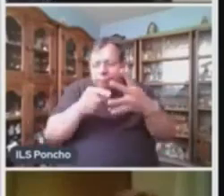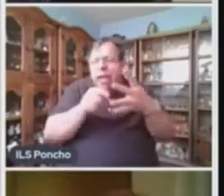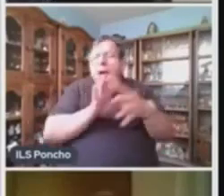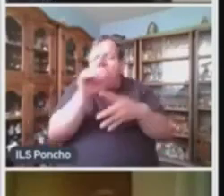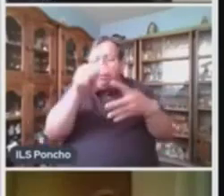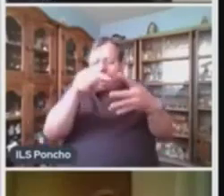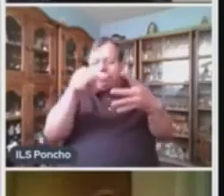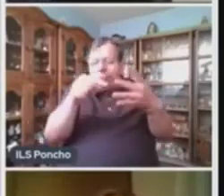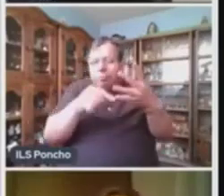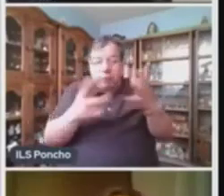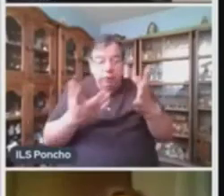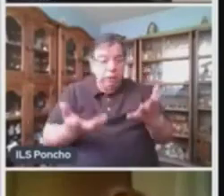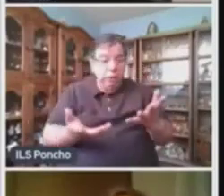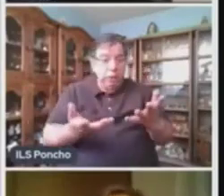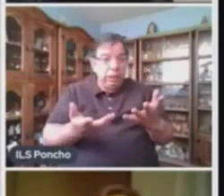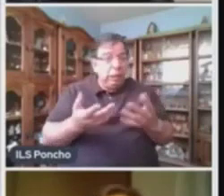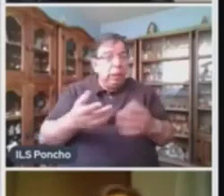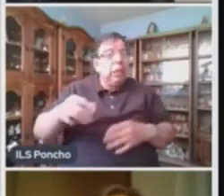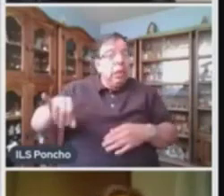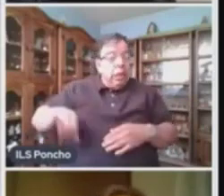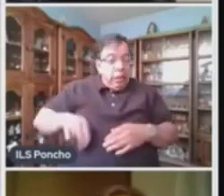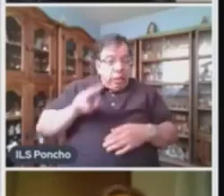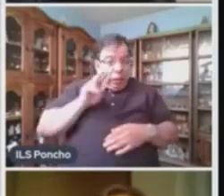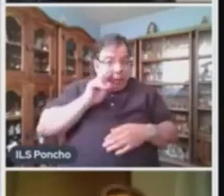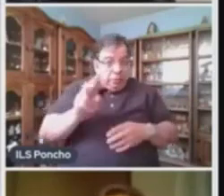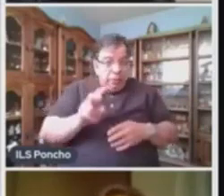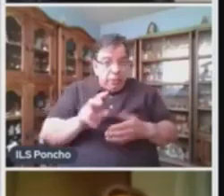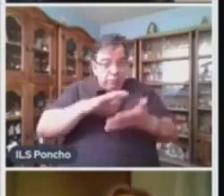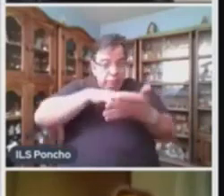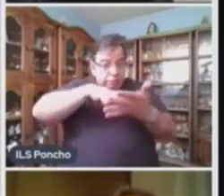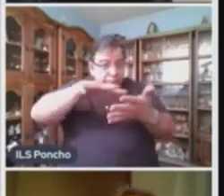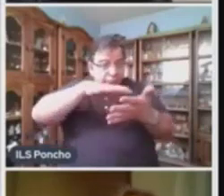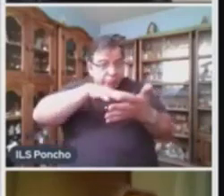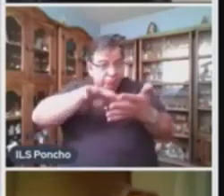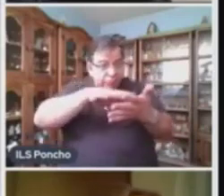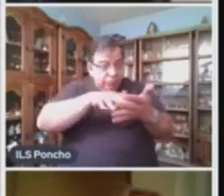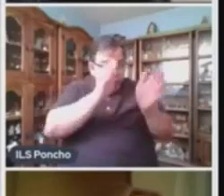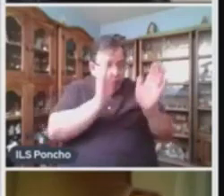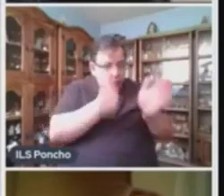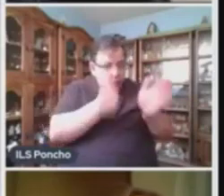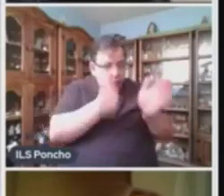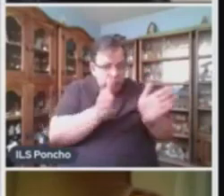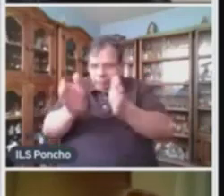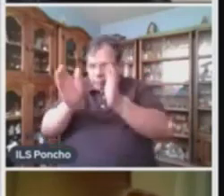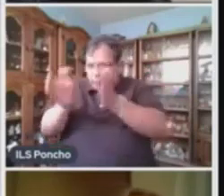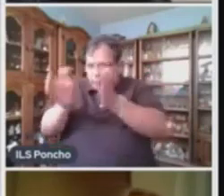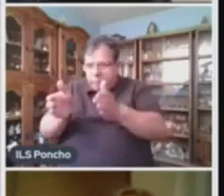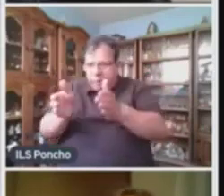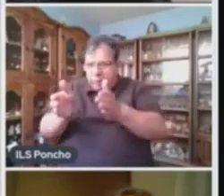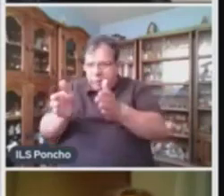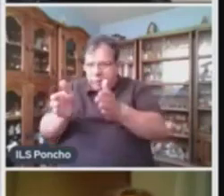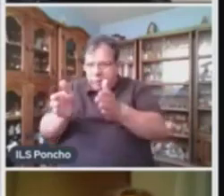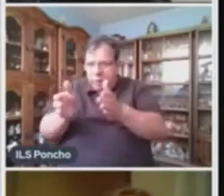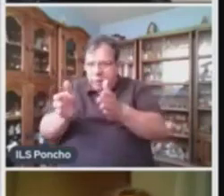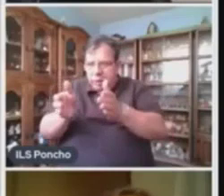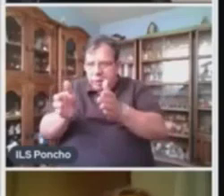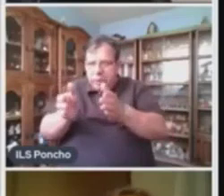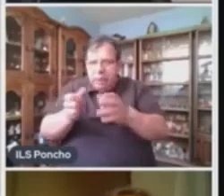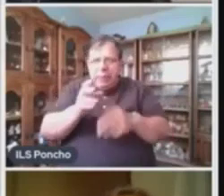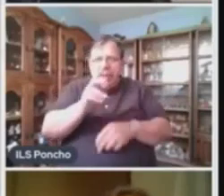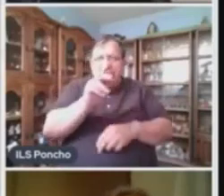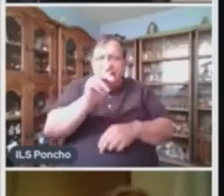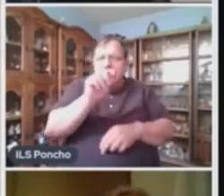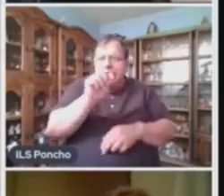interesante ver que cada uno de los textos a veces su propio nombre nos da tips para poder